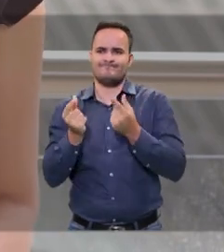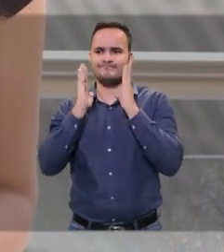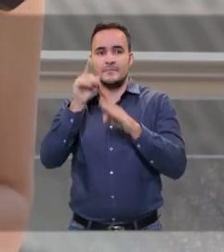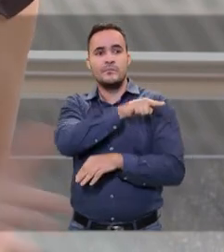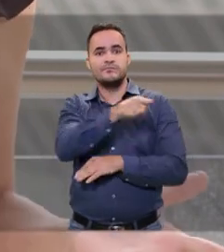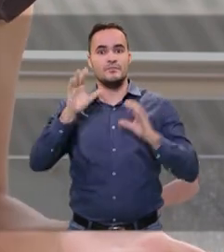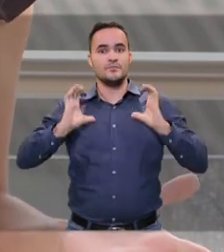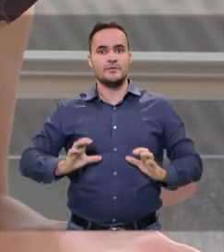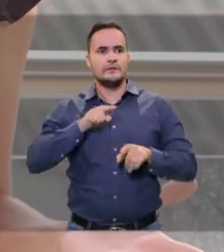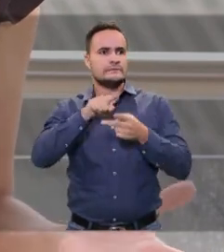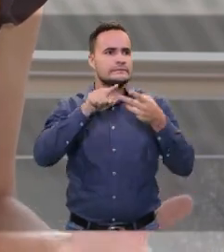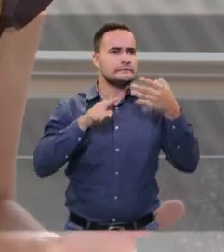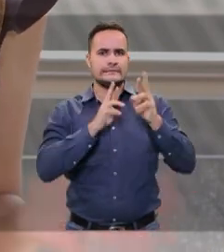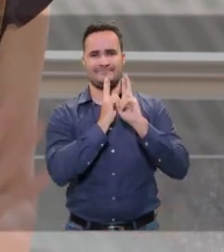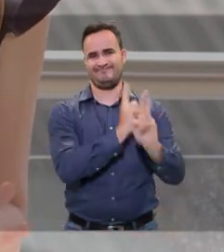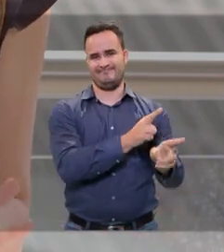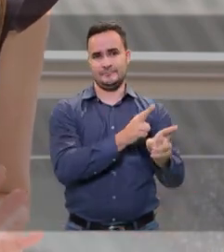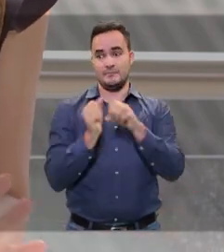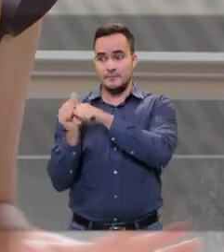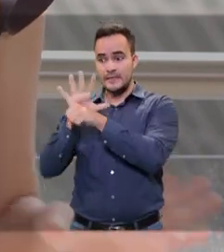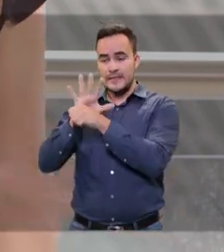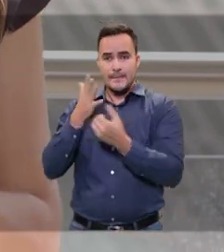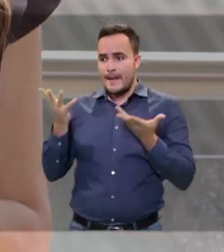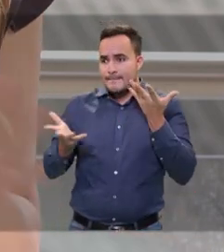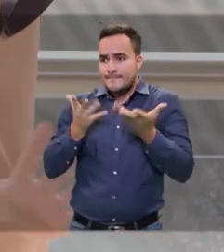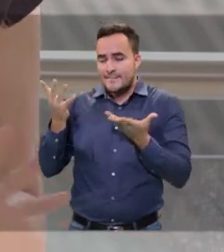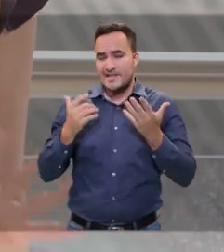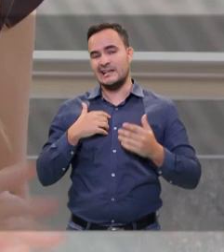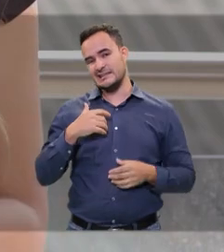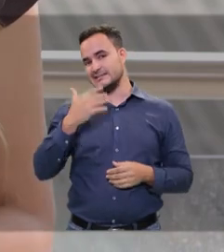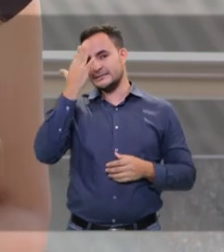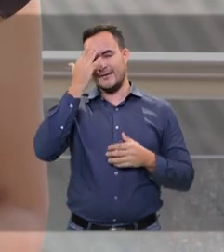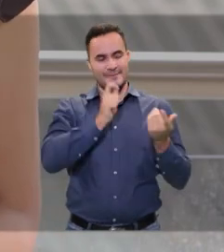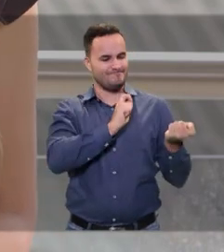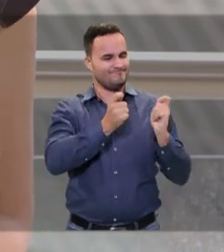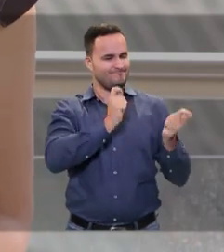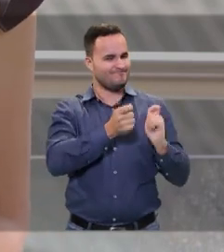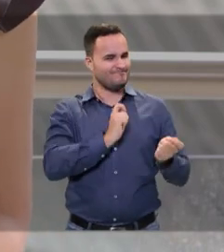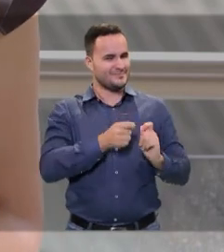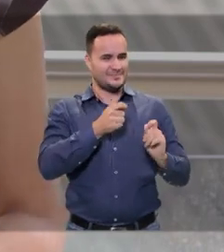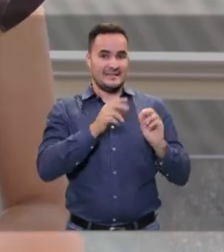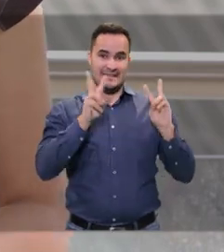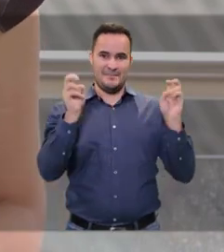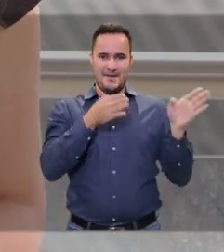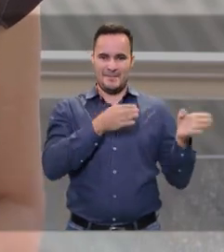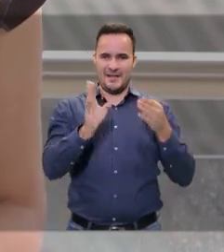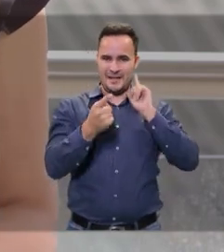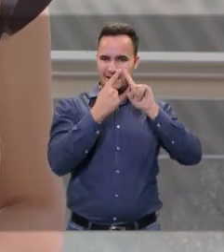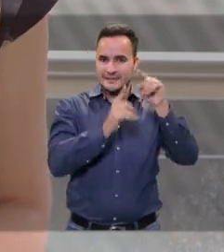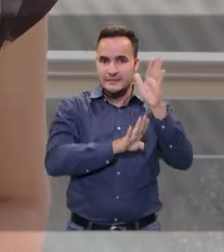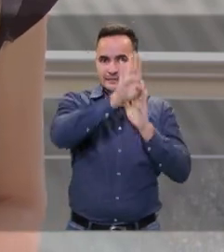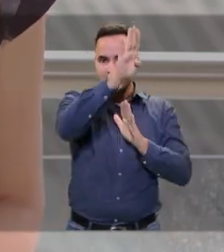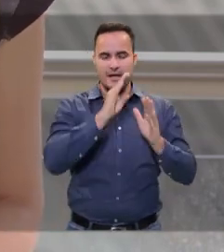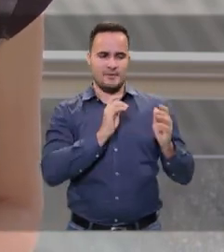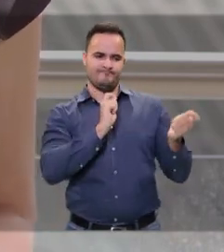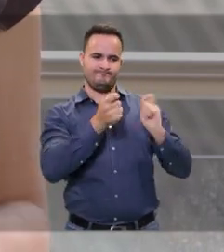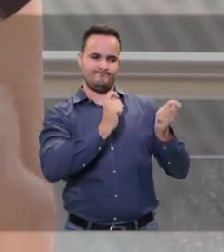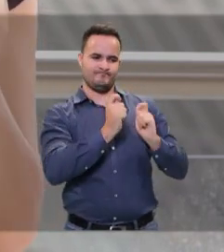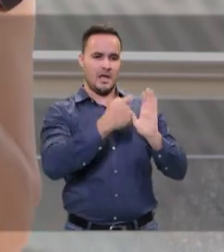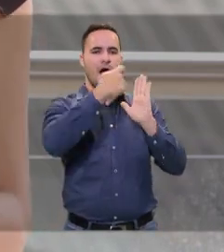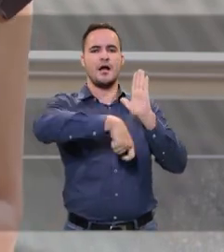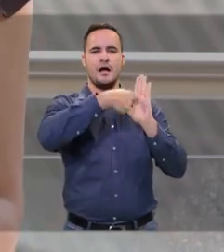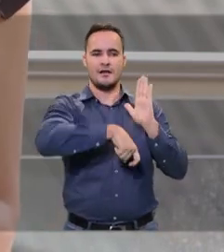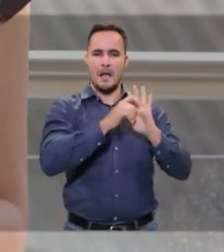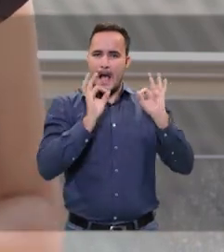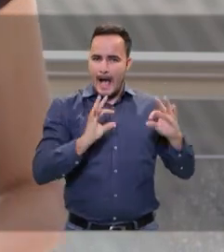ciudadanos. La realidad de la pandemia hizo necesarias algunas modificaciones que aportaron en la consolidación de un plan de desarrollo